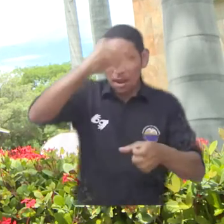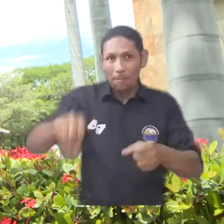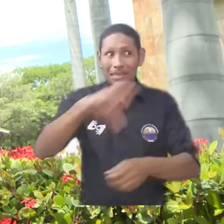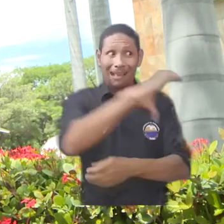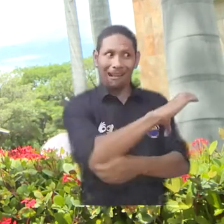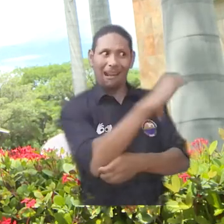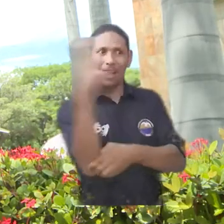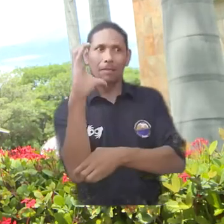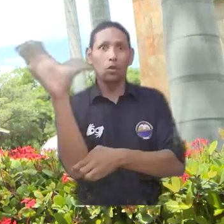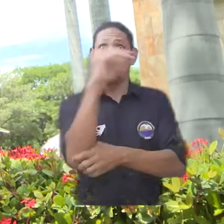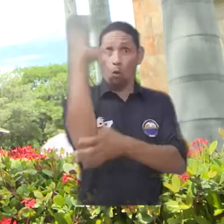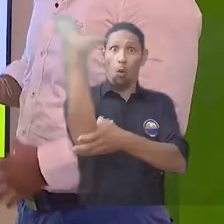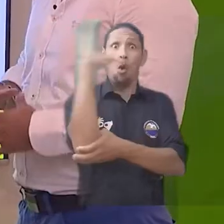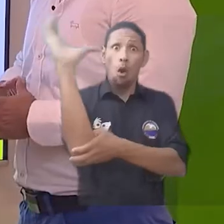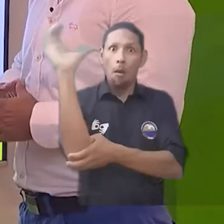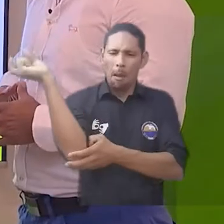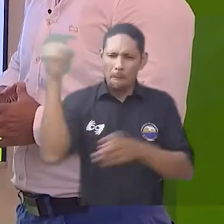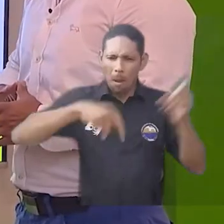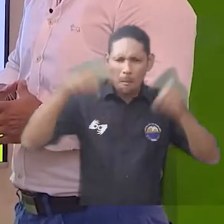la región Caribe y el país.